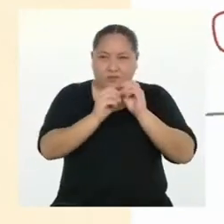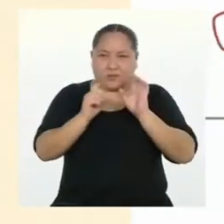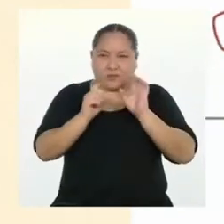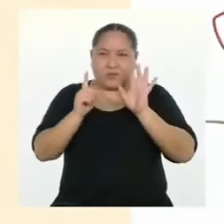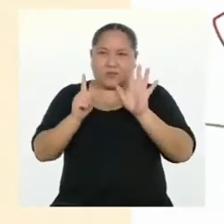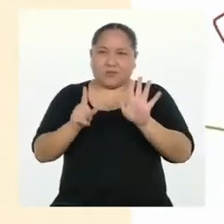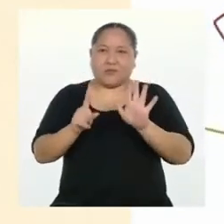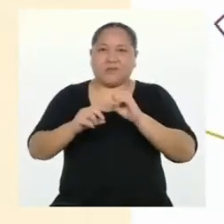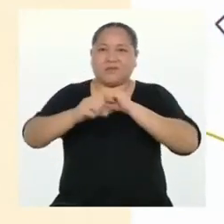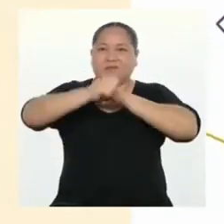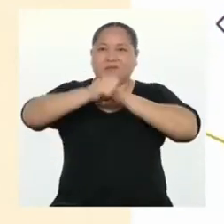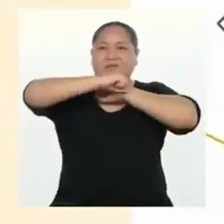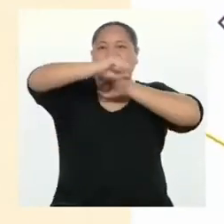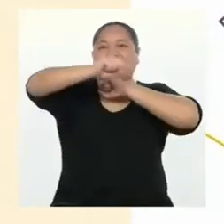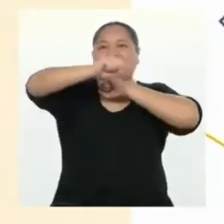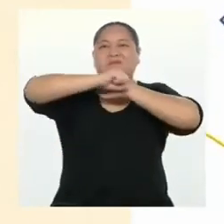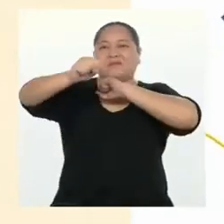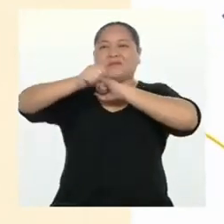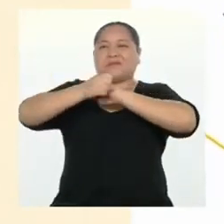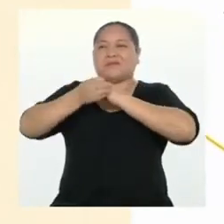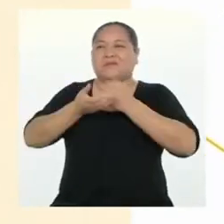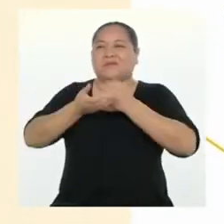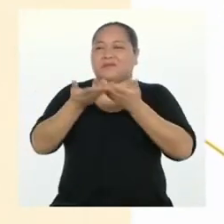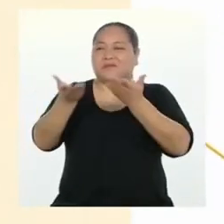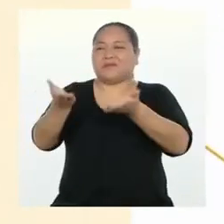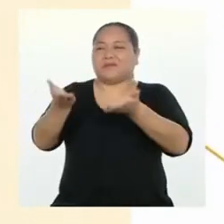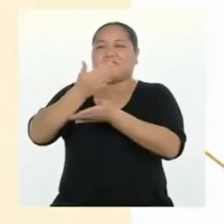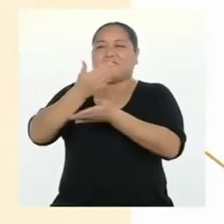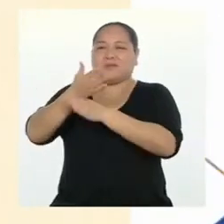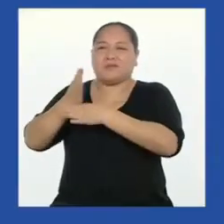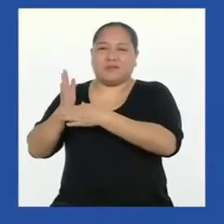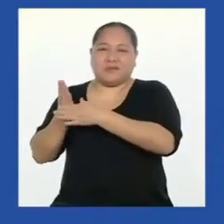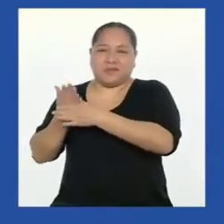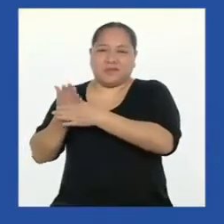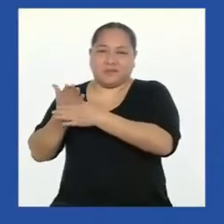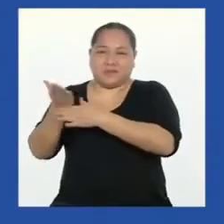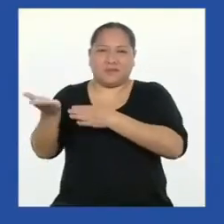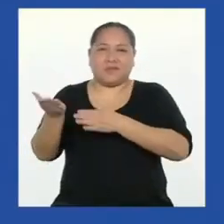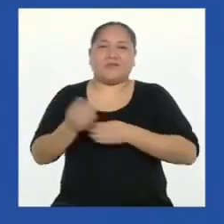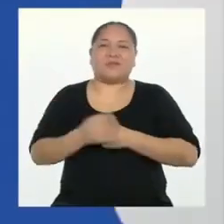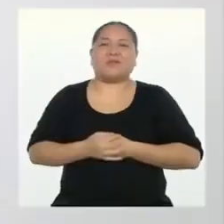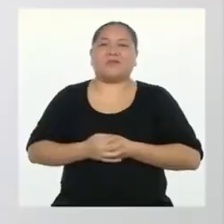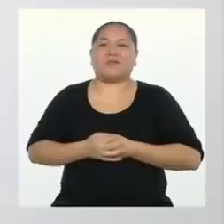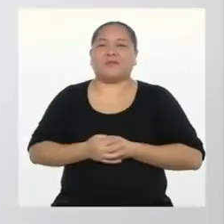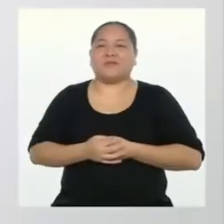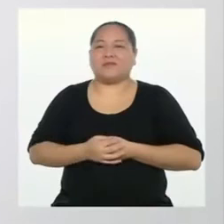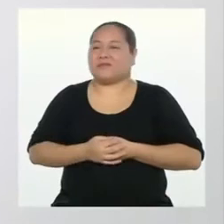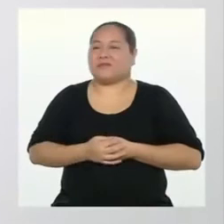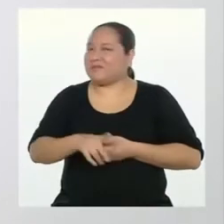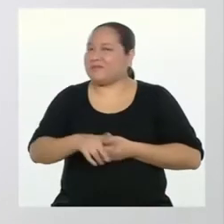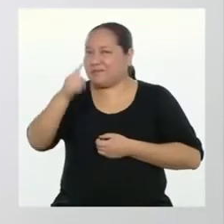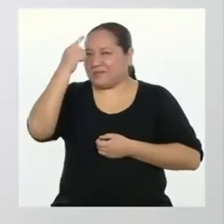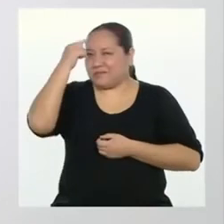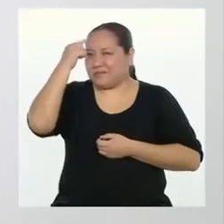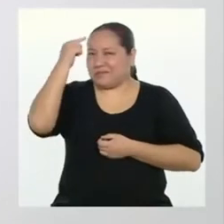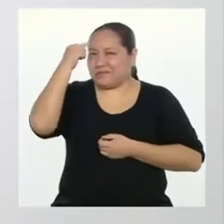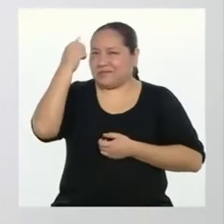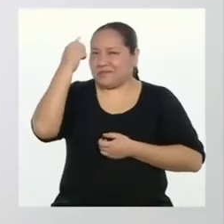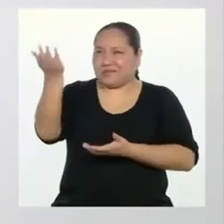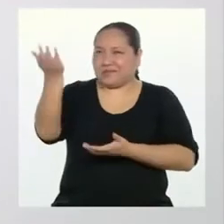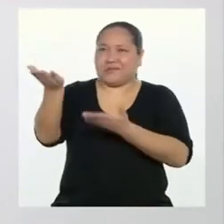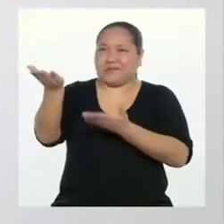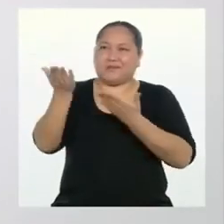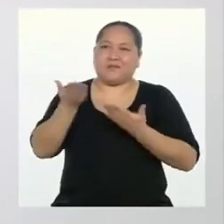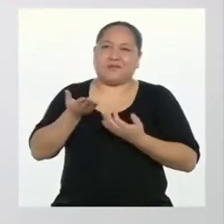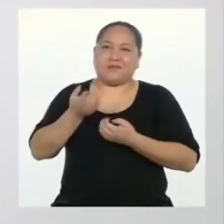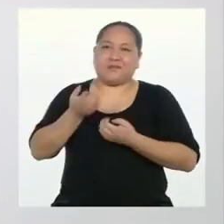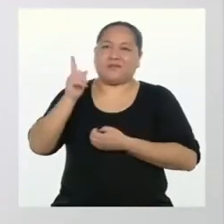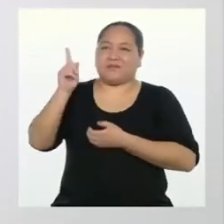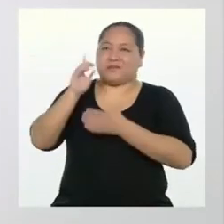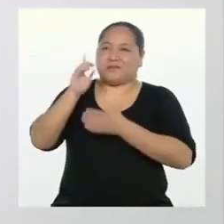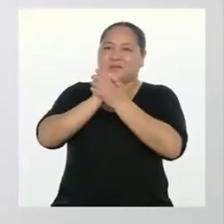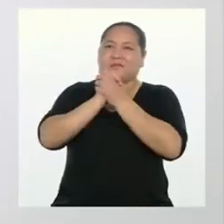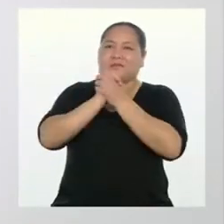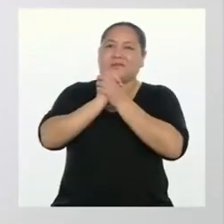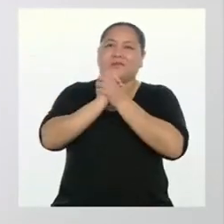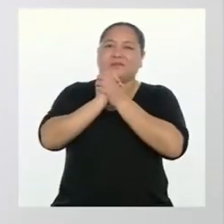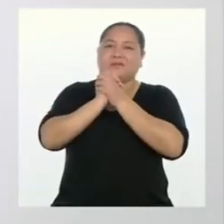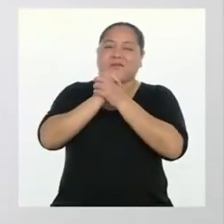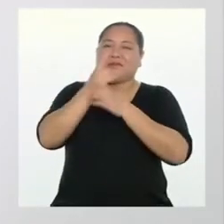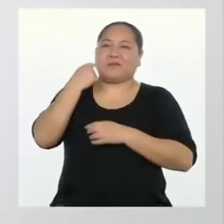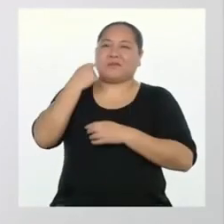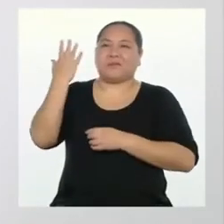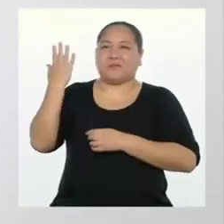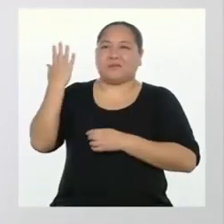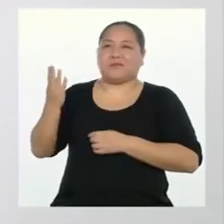Seis. Pública y comparte. ¿Qué te parece si invitamos a un amigo?